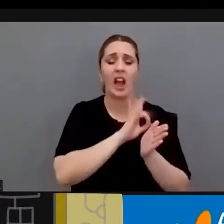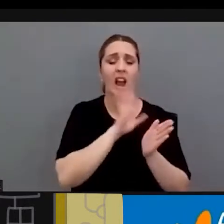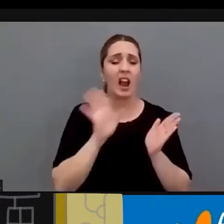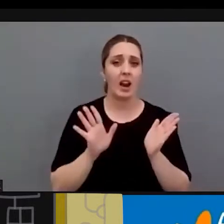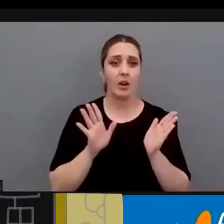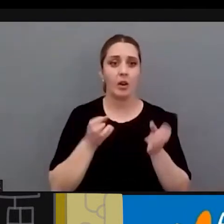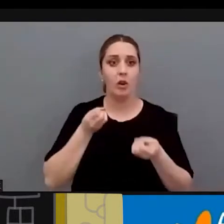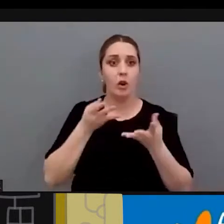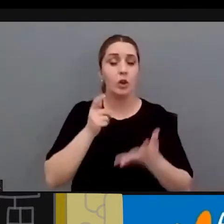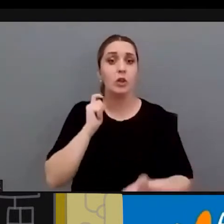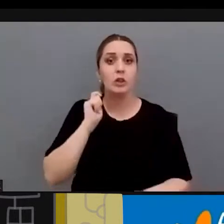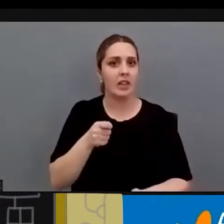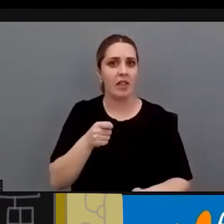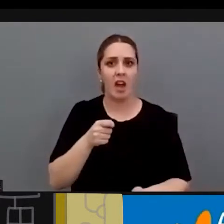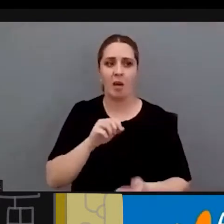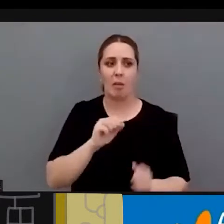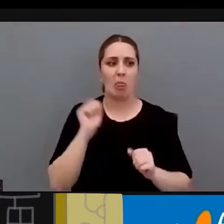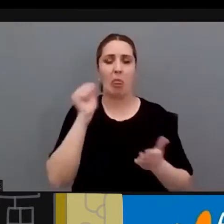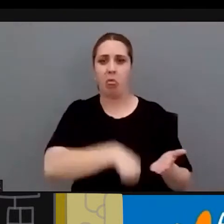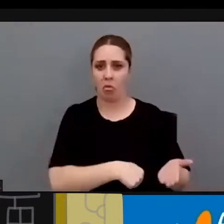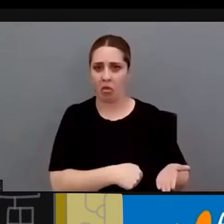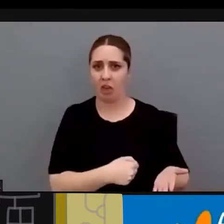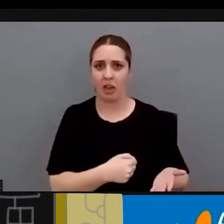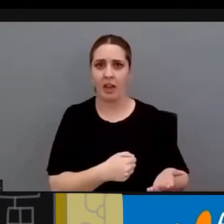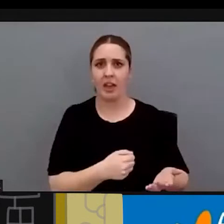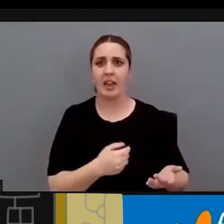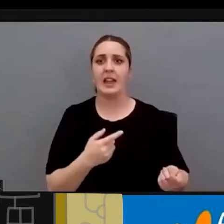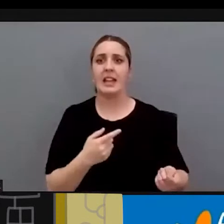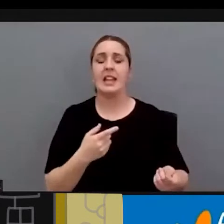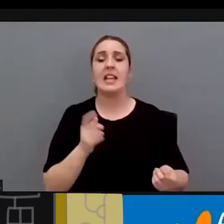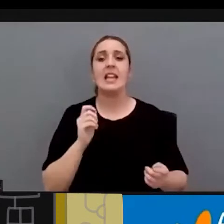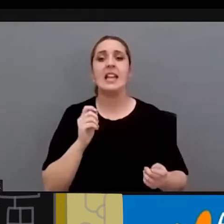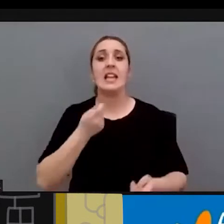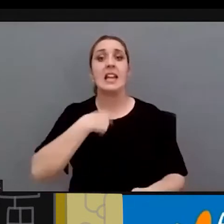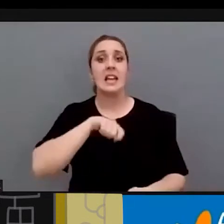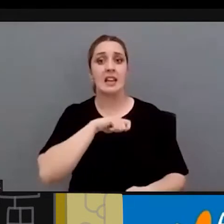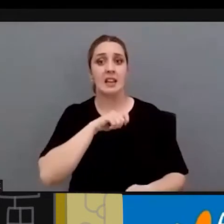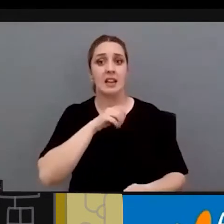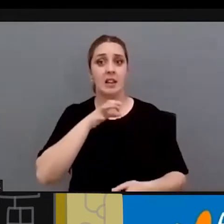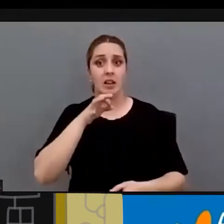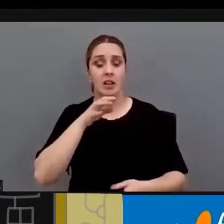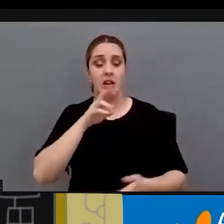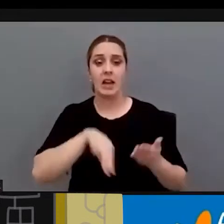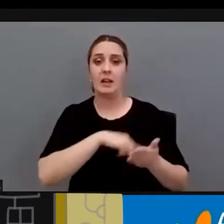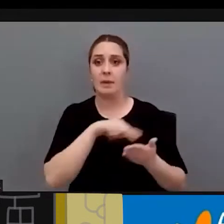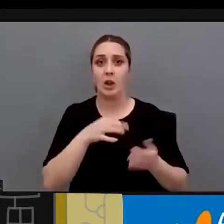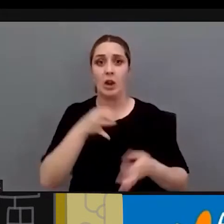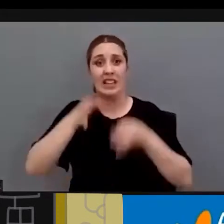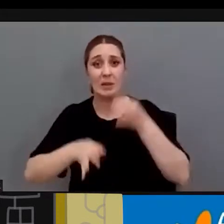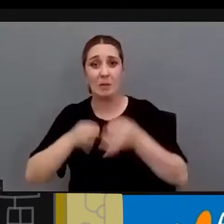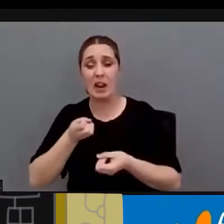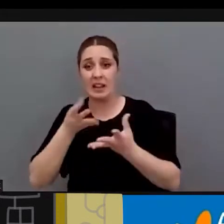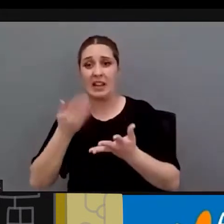vulneran, que la vulneran. Hay sentencias dictadas por tribunales españoles que vulneran la convención, con la convención ya